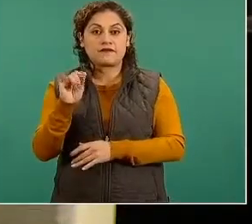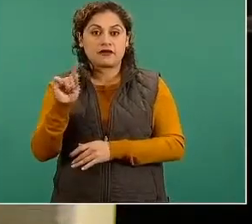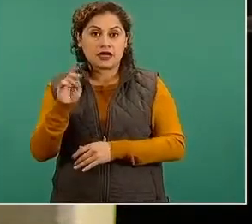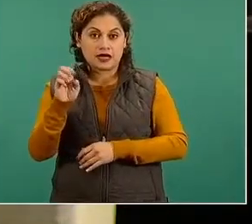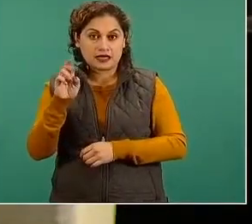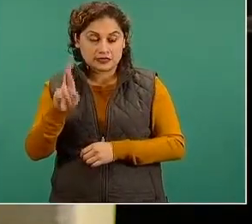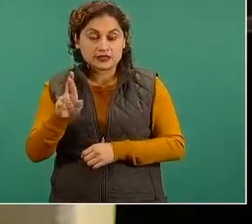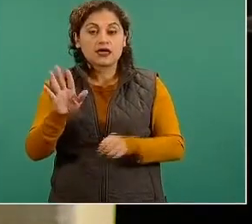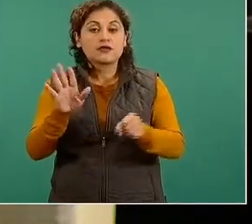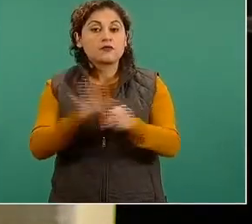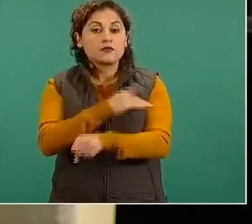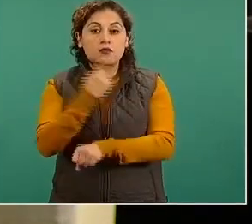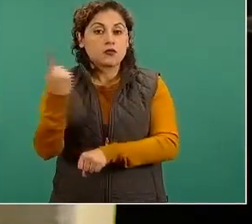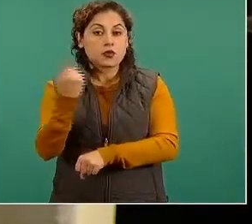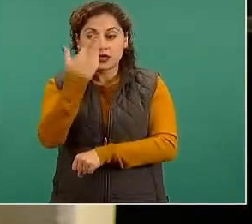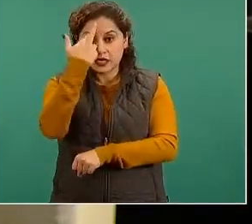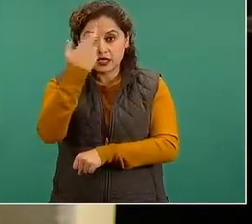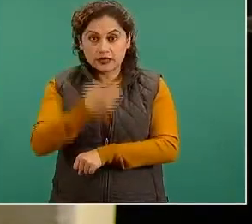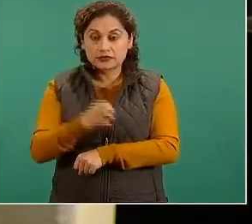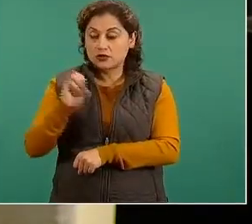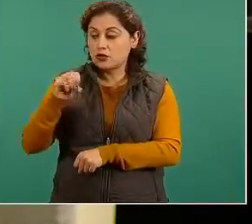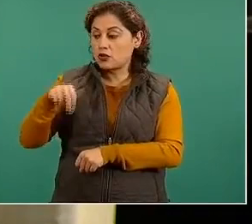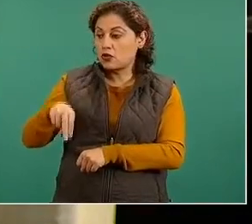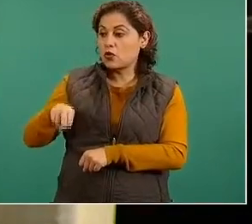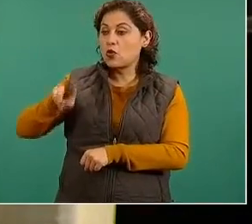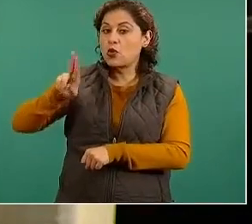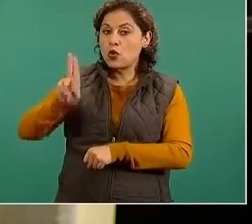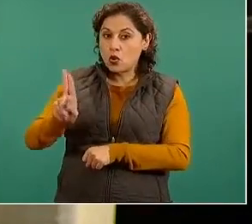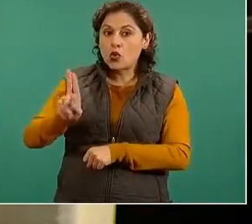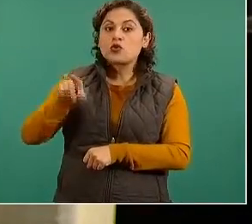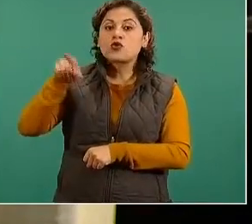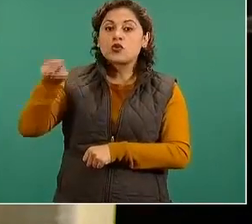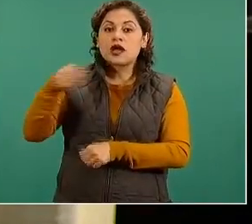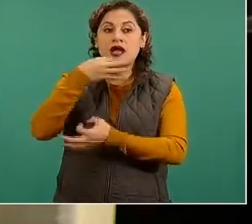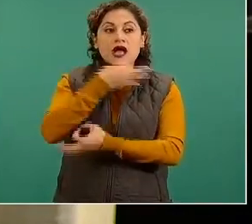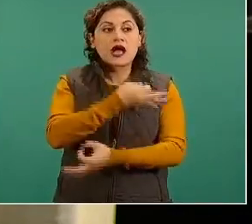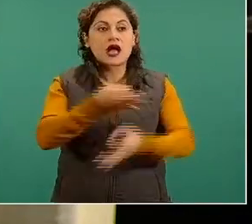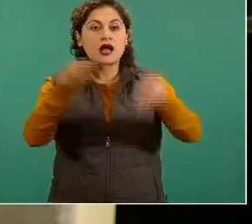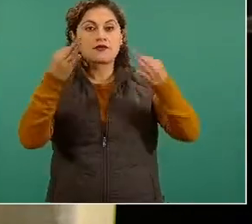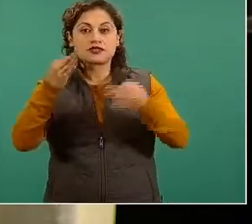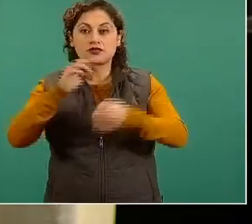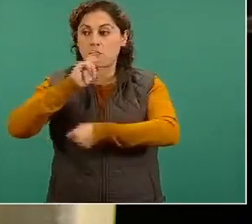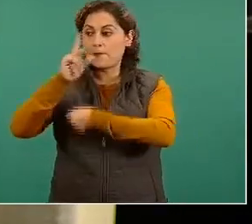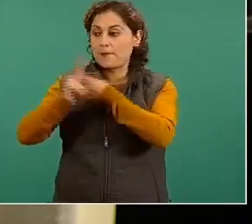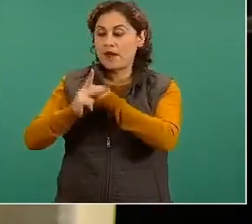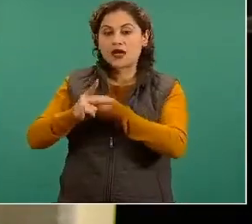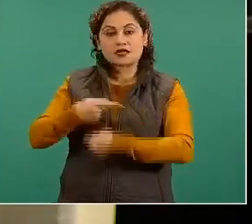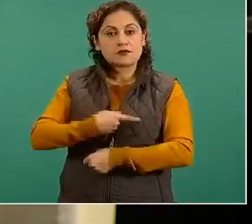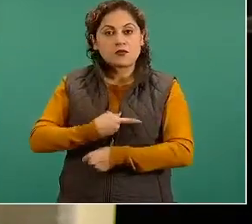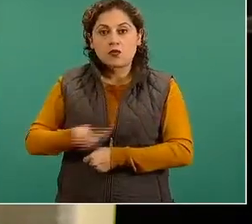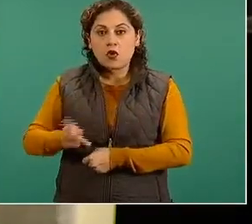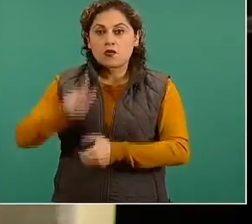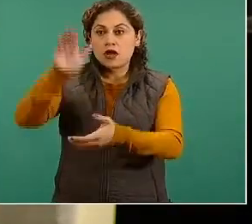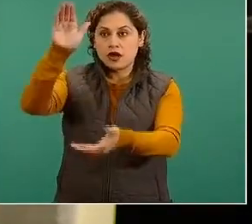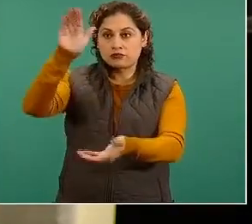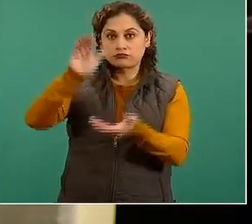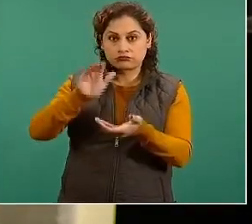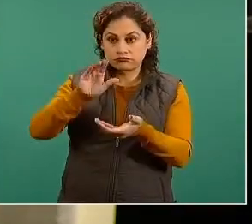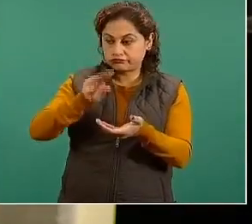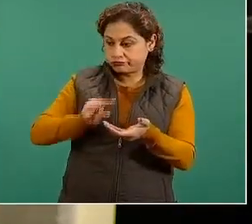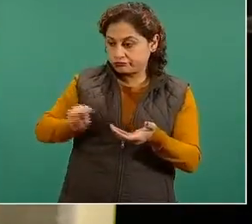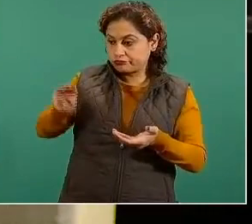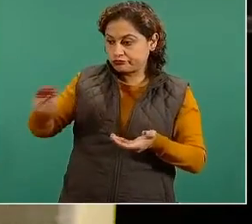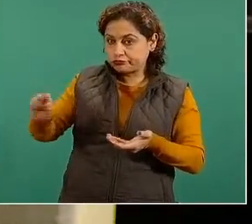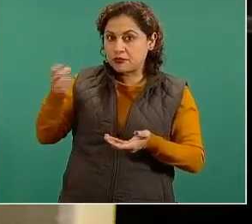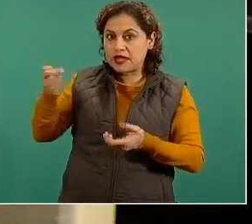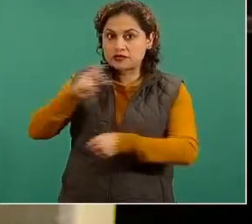para que se destinen dosis a los países más pobres. Entonces, quiero preguntarle a partir de cuándo México va